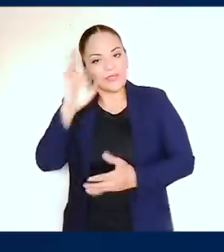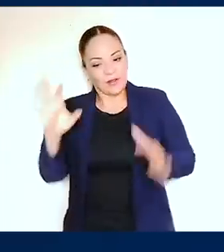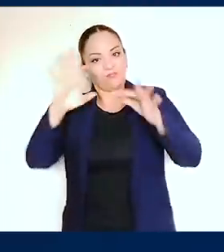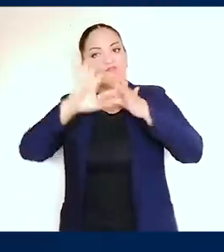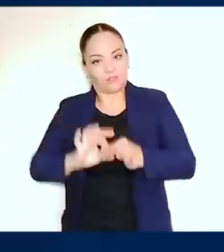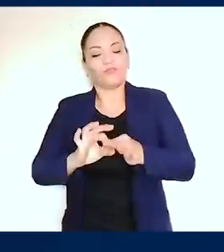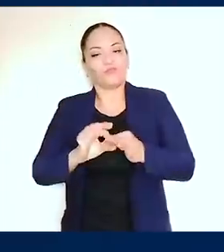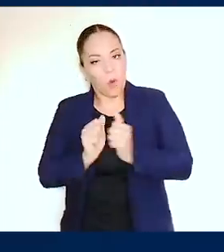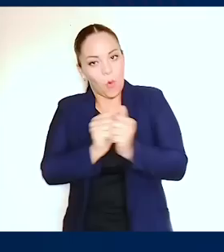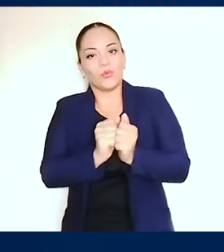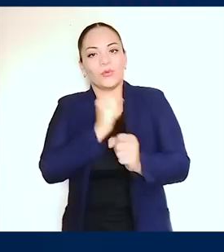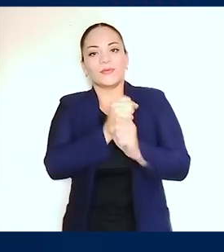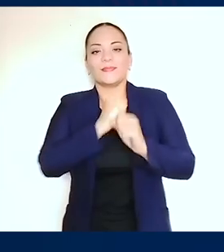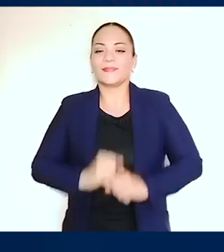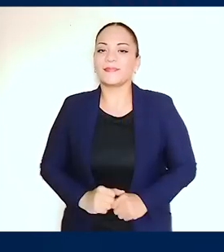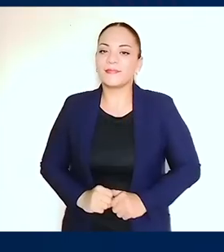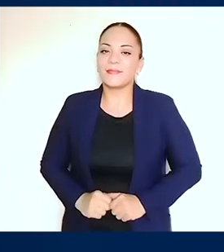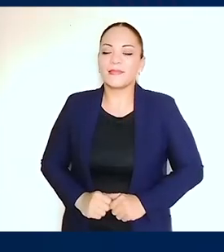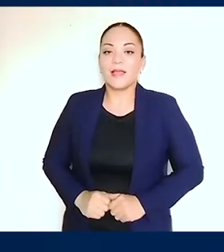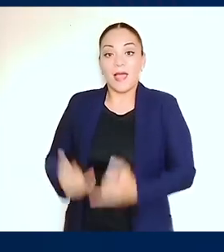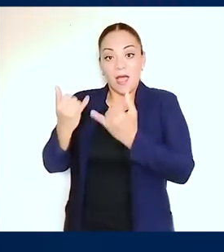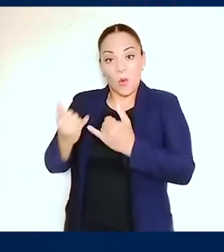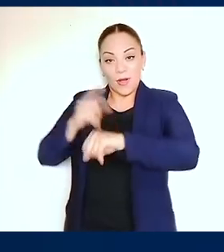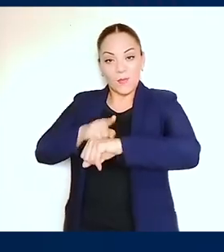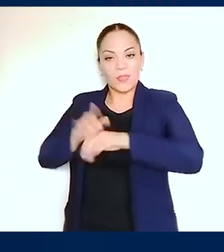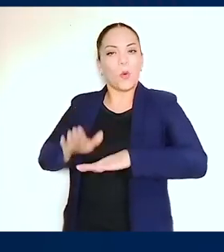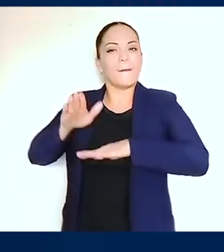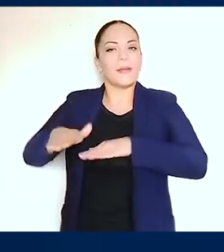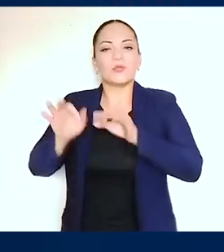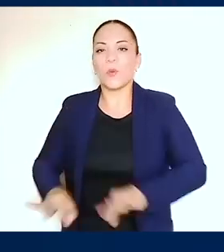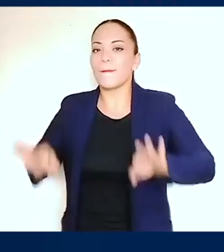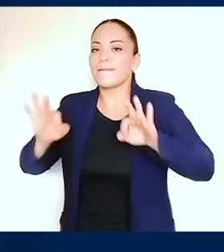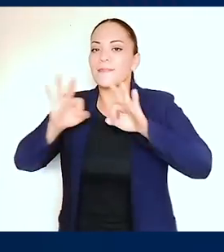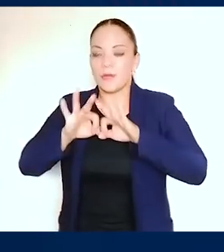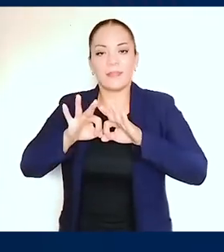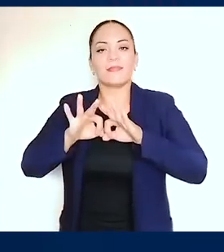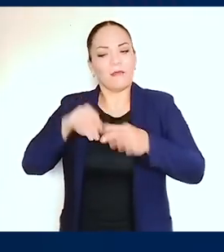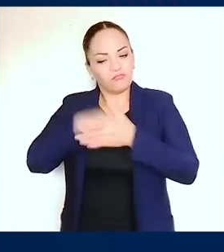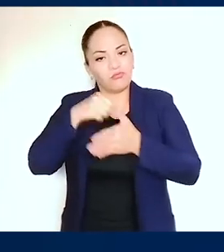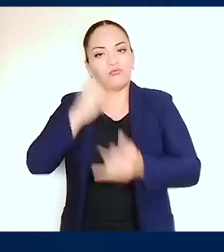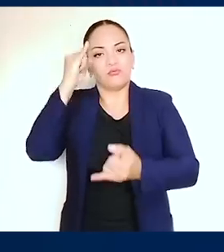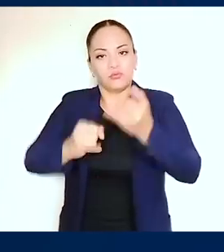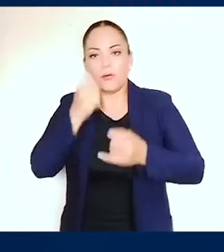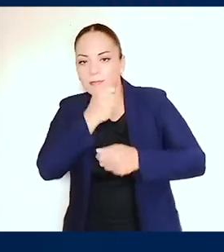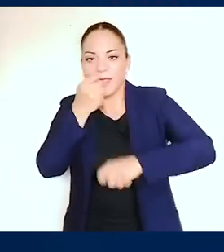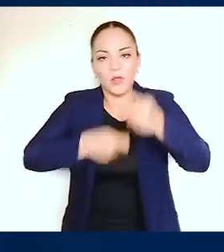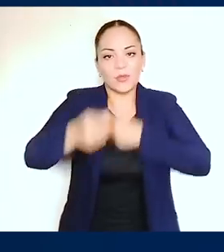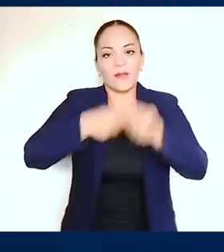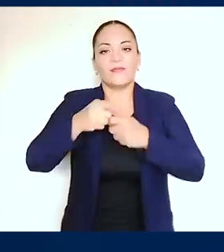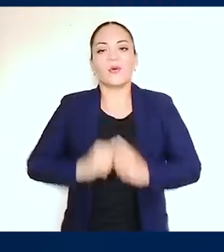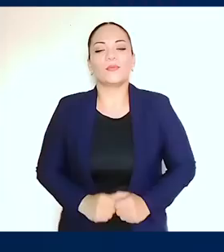estamos juntos por Costa Rica. Este es un paso significativo en la lucha contra el narcotráfico.